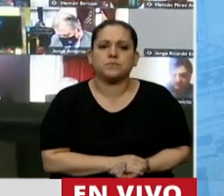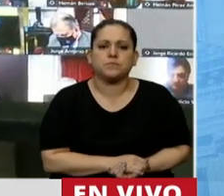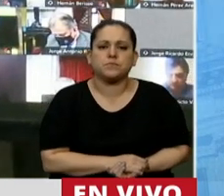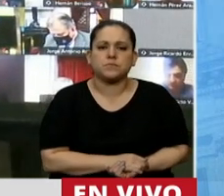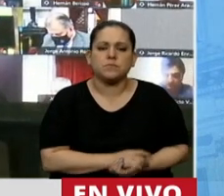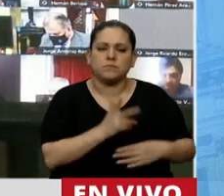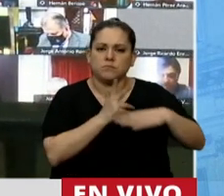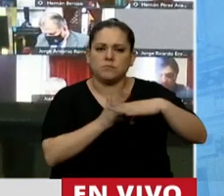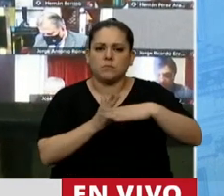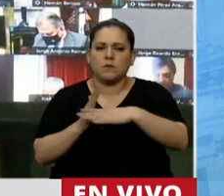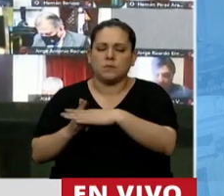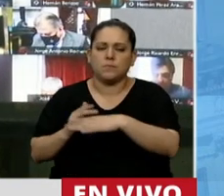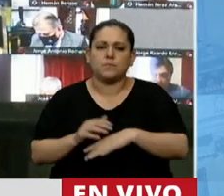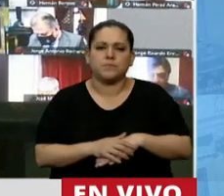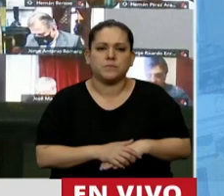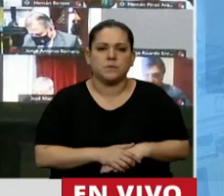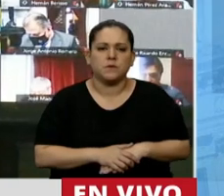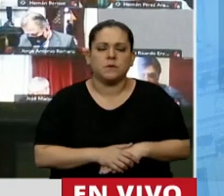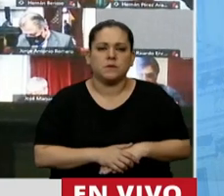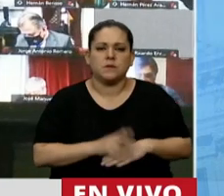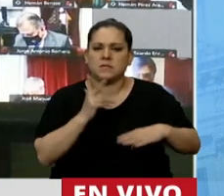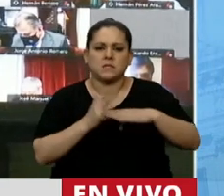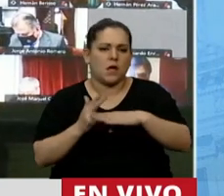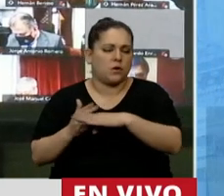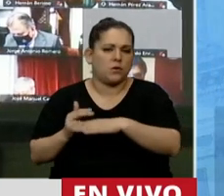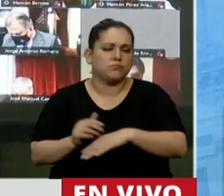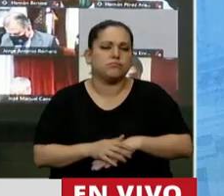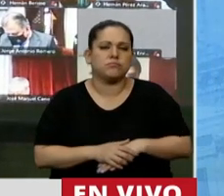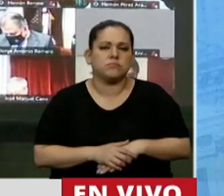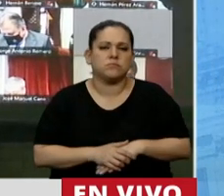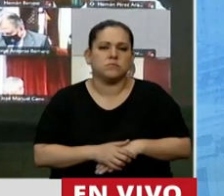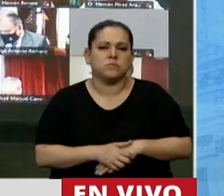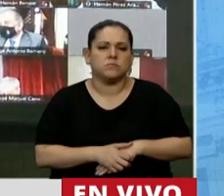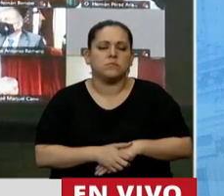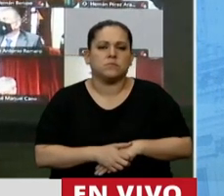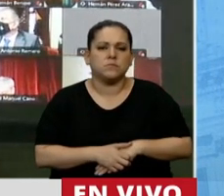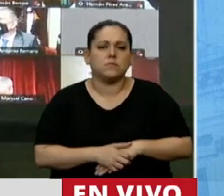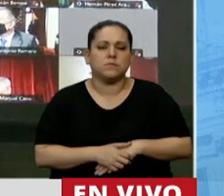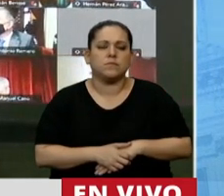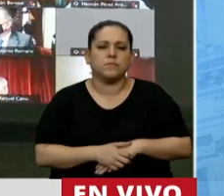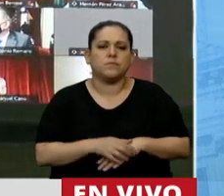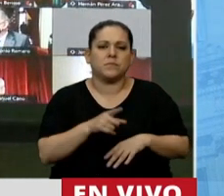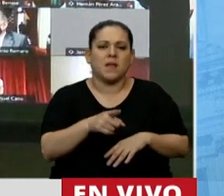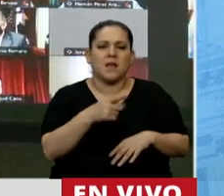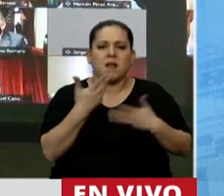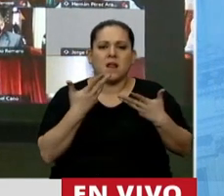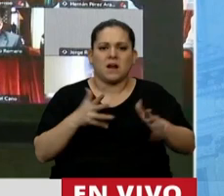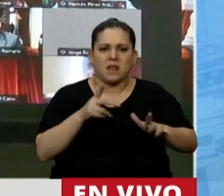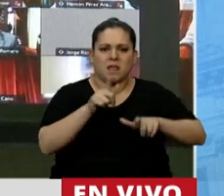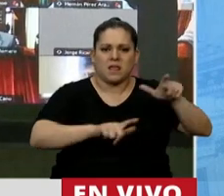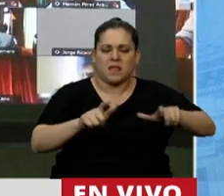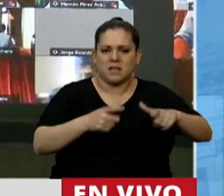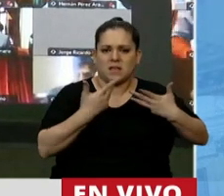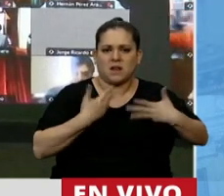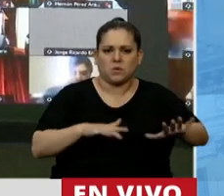ocurre que se extraigan nuestras riquezas naturales y no producen riqueza social.